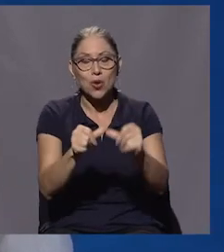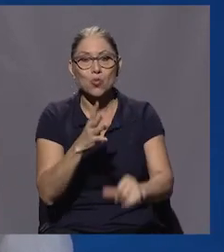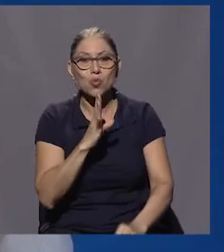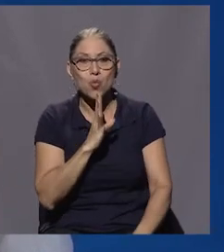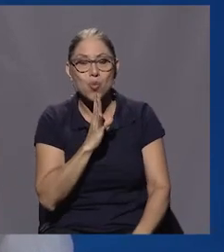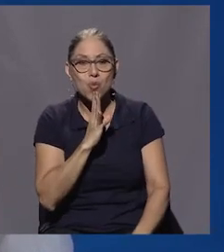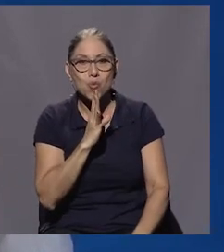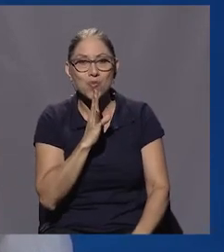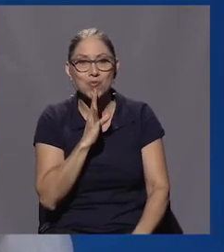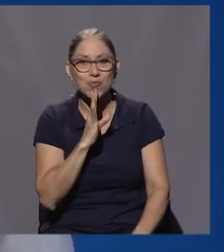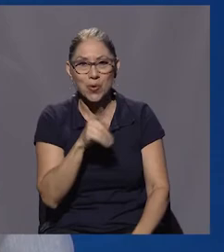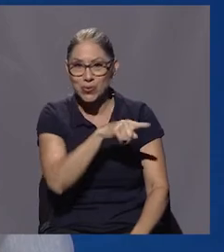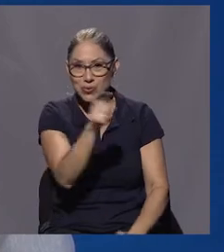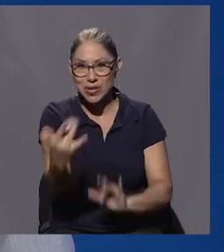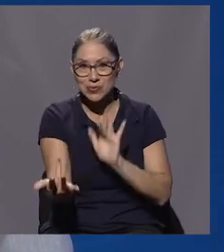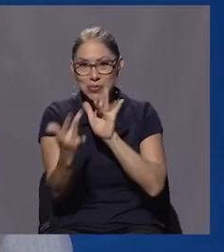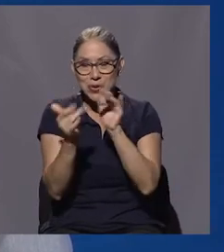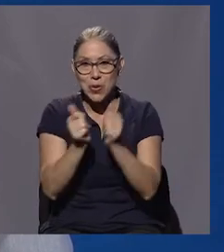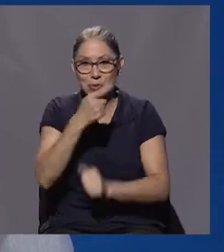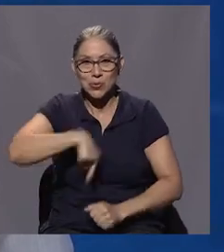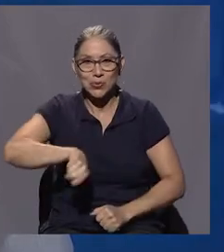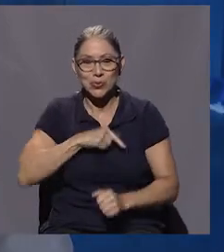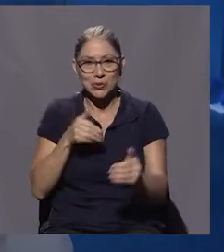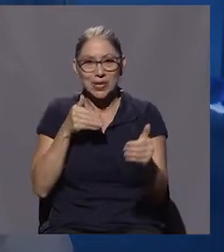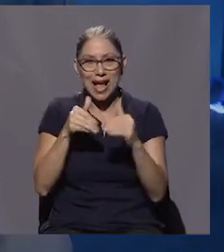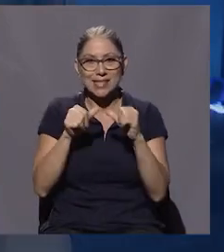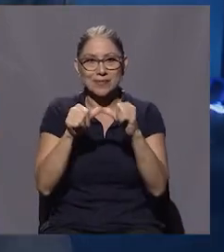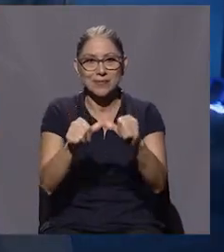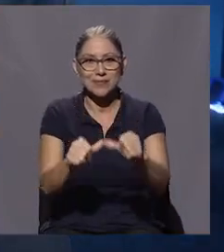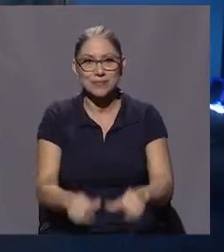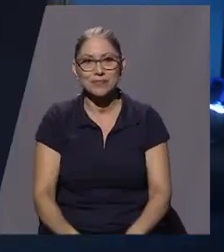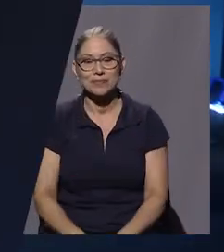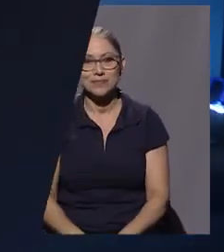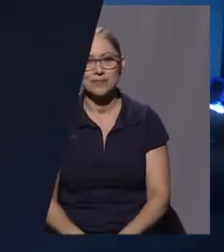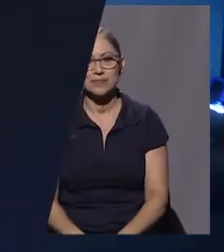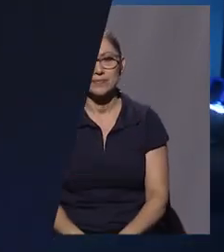bloque. Así que regresen con nosotros. Ya casi volvemos.